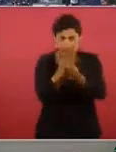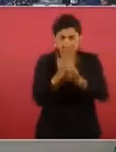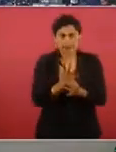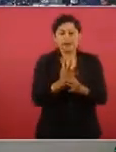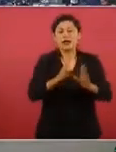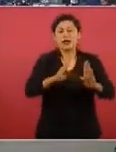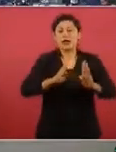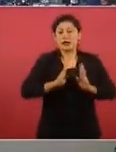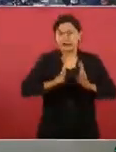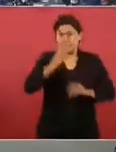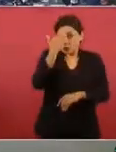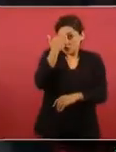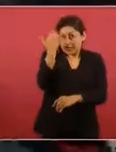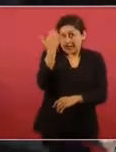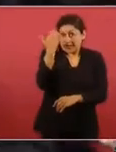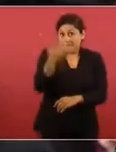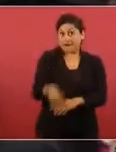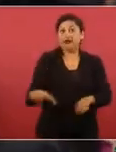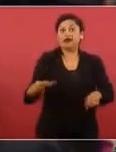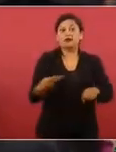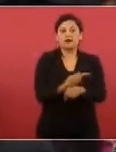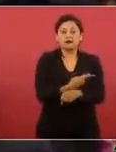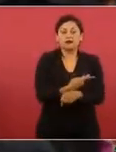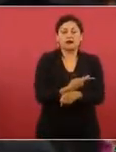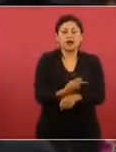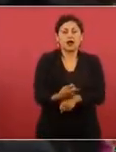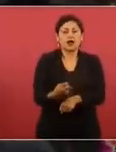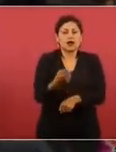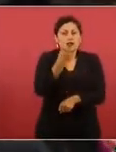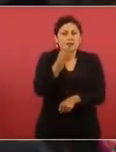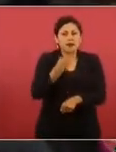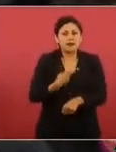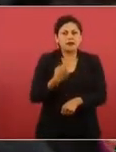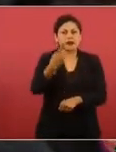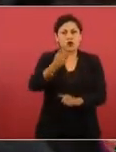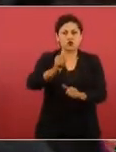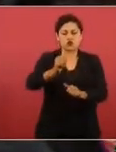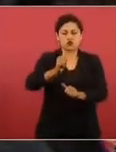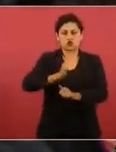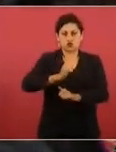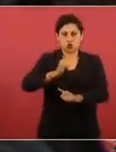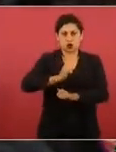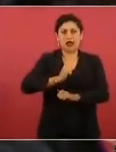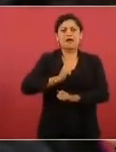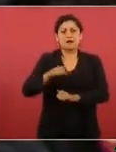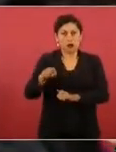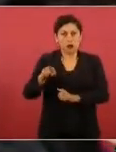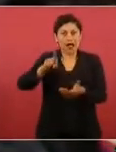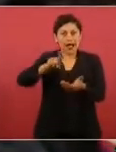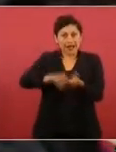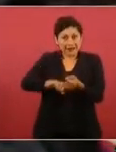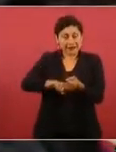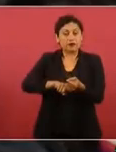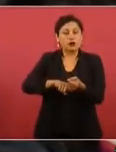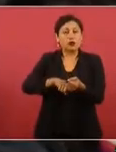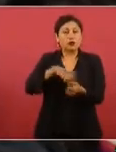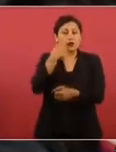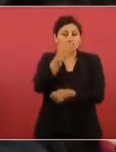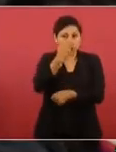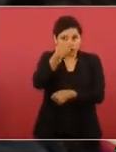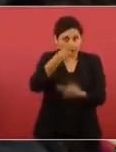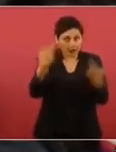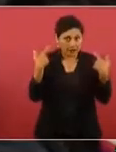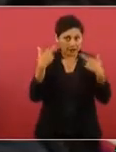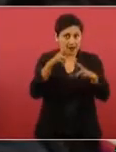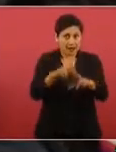del Ejército o de otras autoridades al saber todo esto, ¿hubieran sido todavía capaces de salvar a los jóvenes,